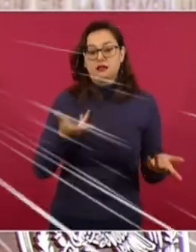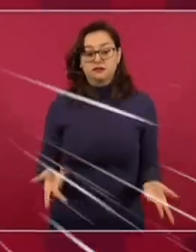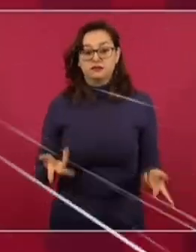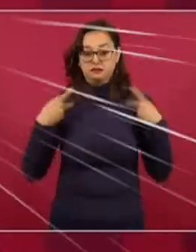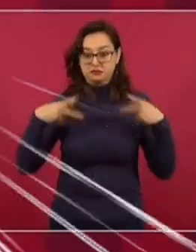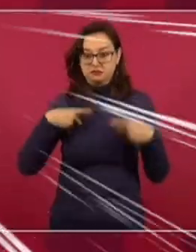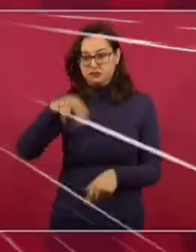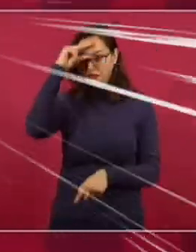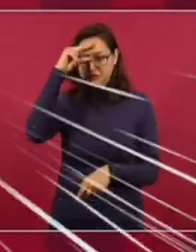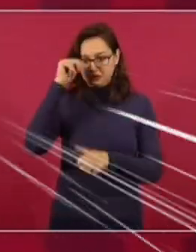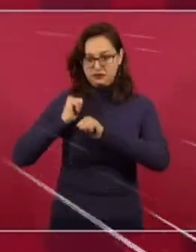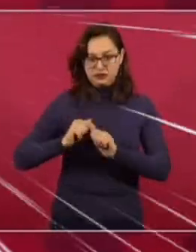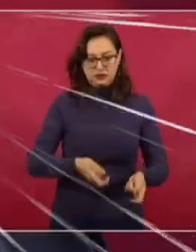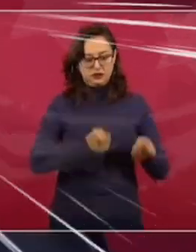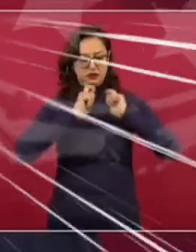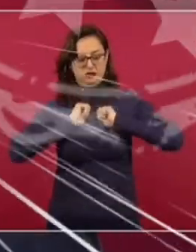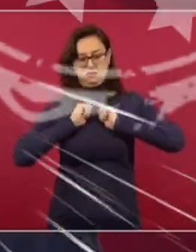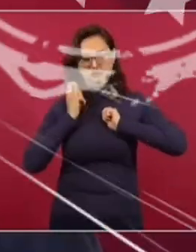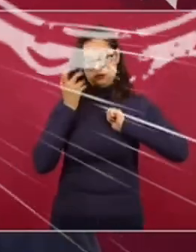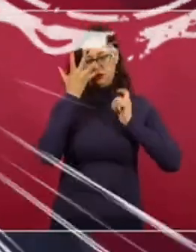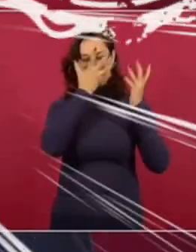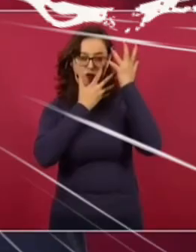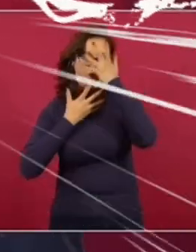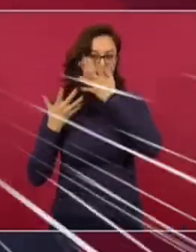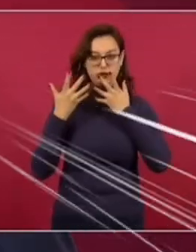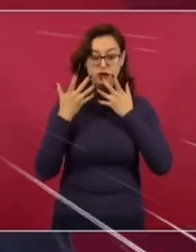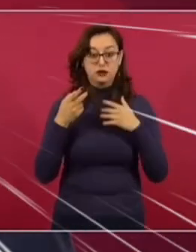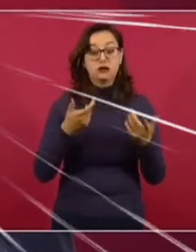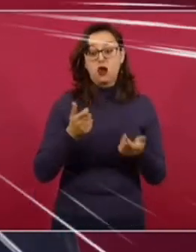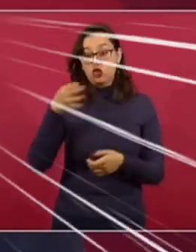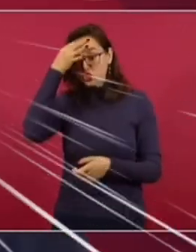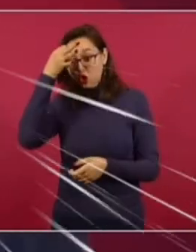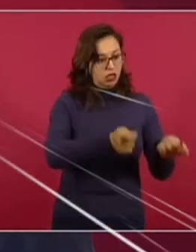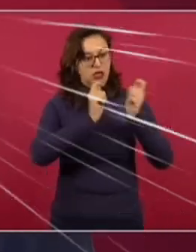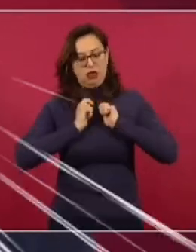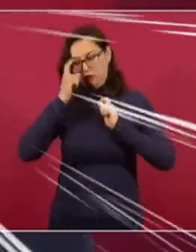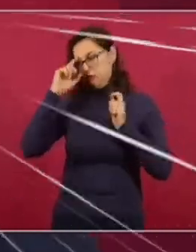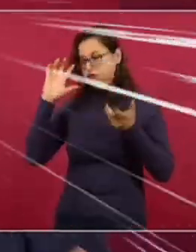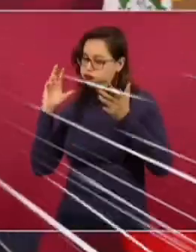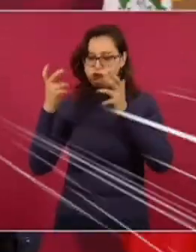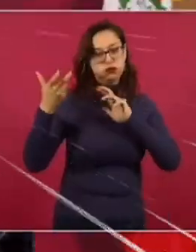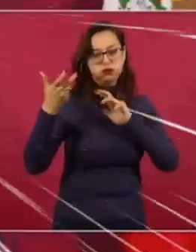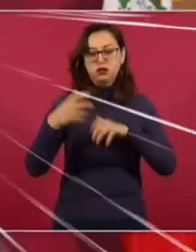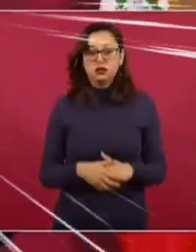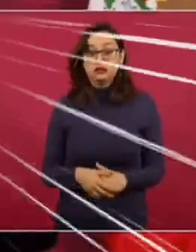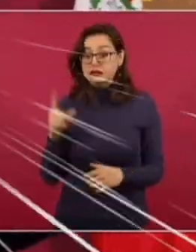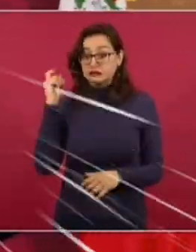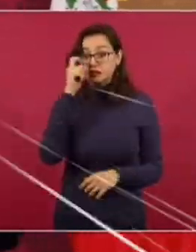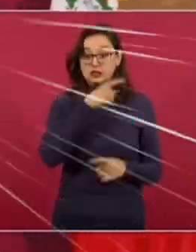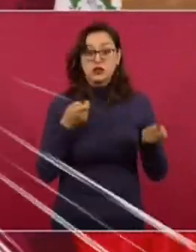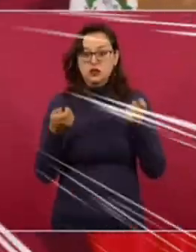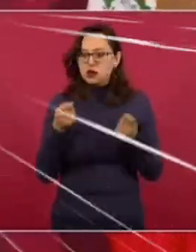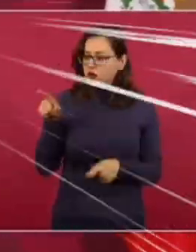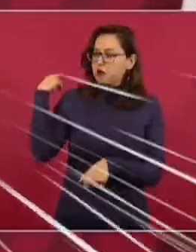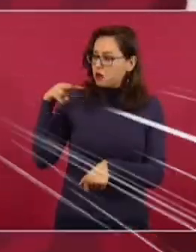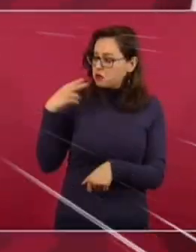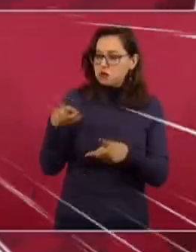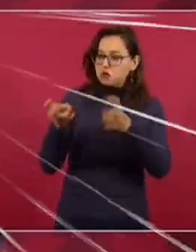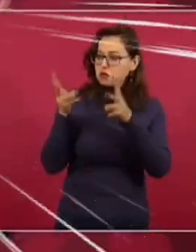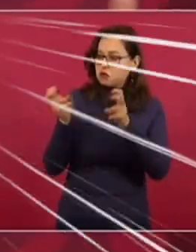y a los tontos los vuelve locos. Entonces veo a Cuitláhuac, no solo que no está robando,